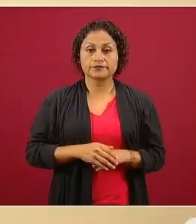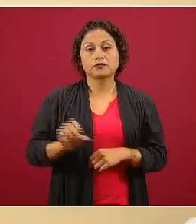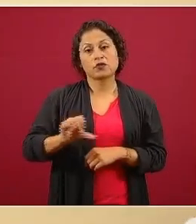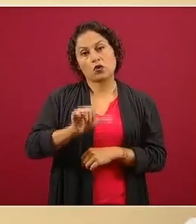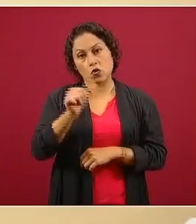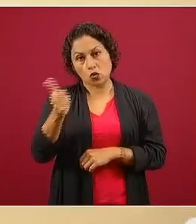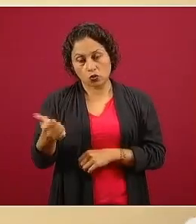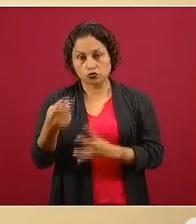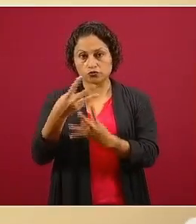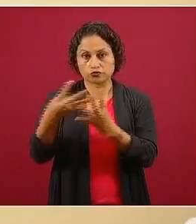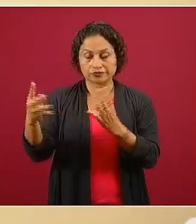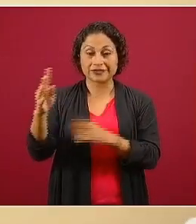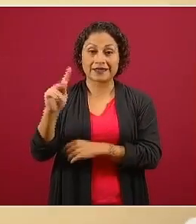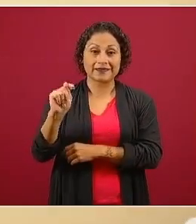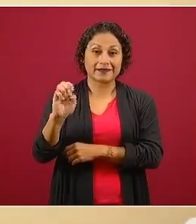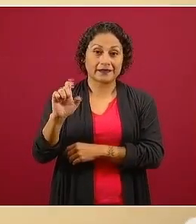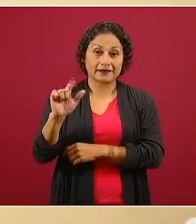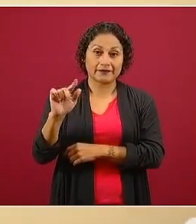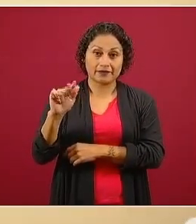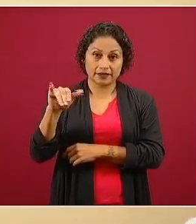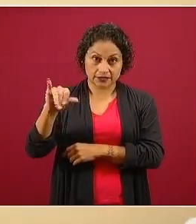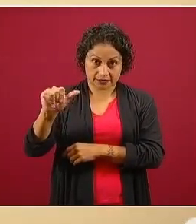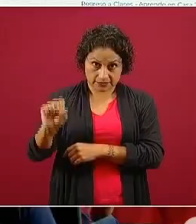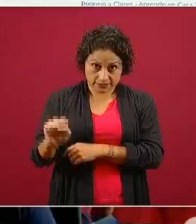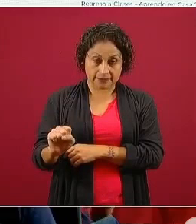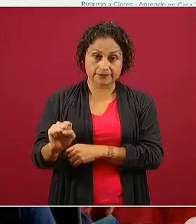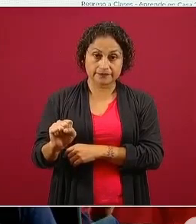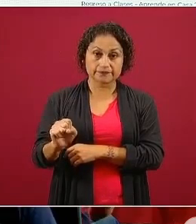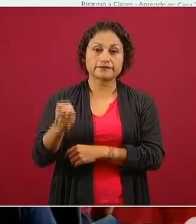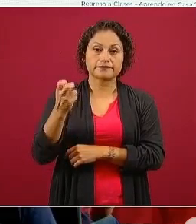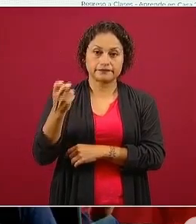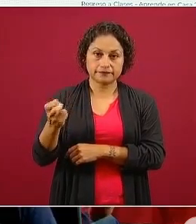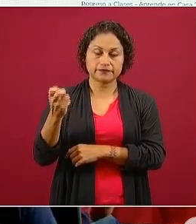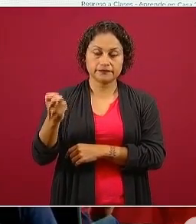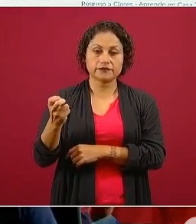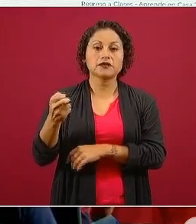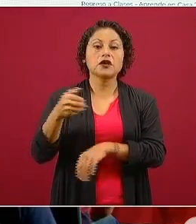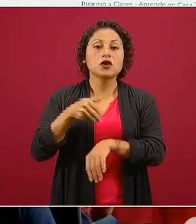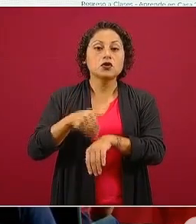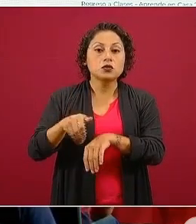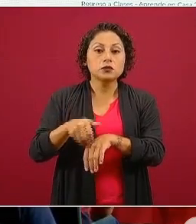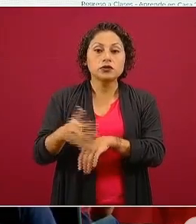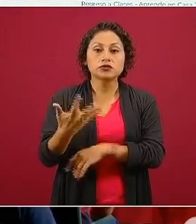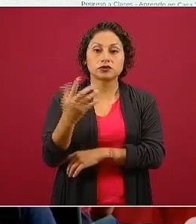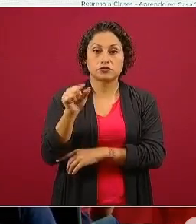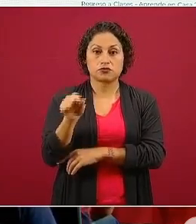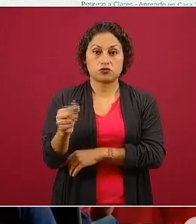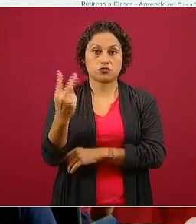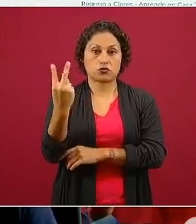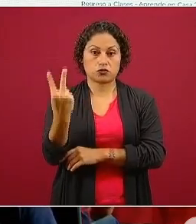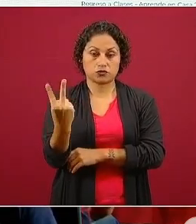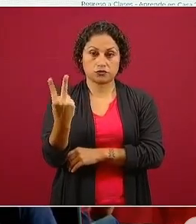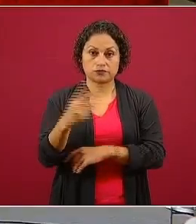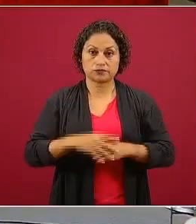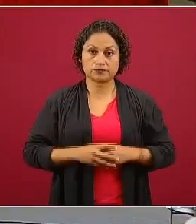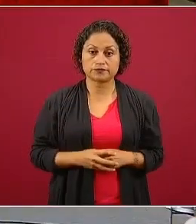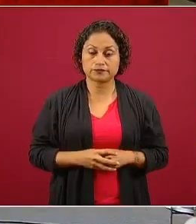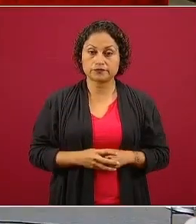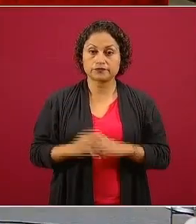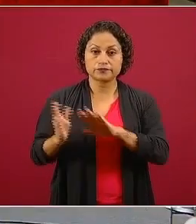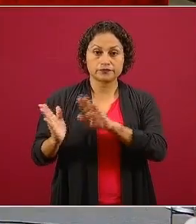lo va a reproducir precisamente en el 5.2. En la cadena dos,